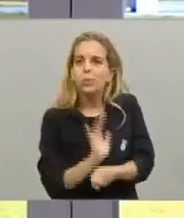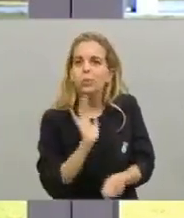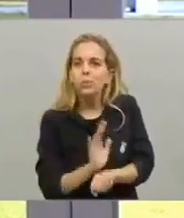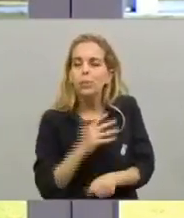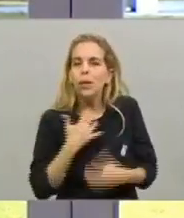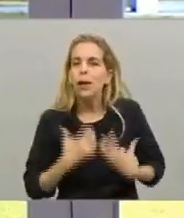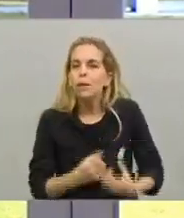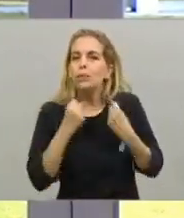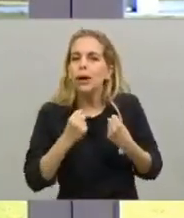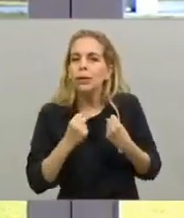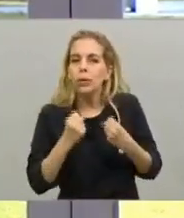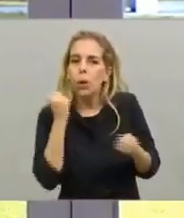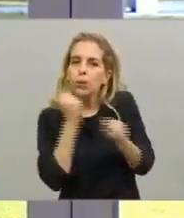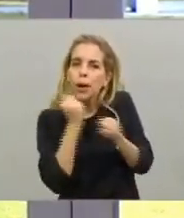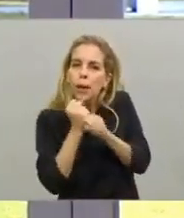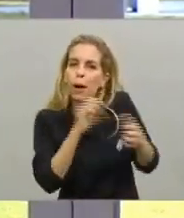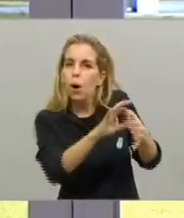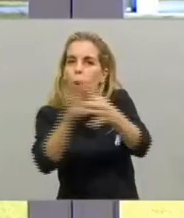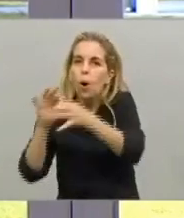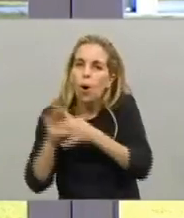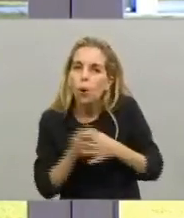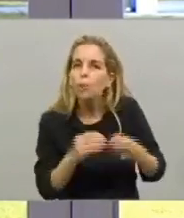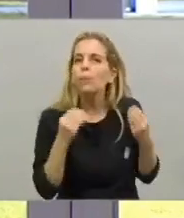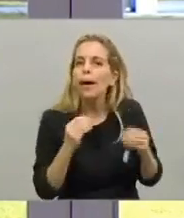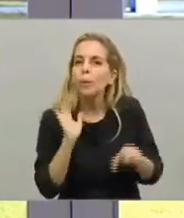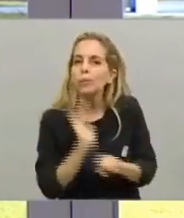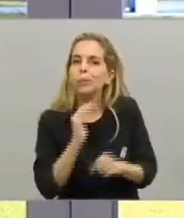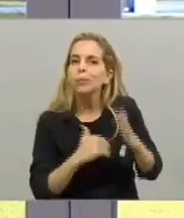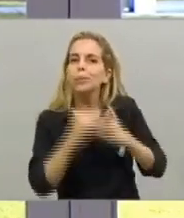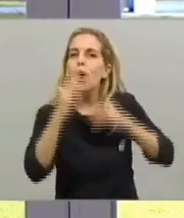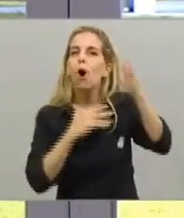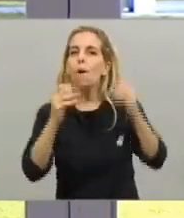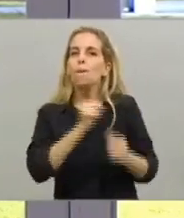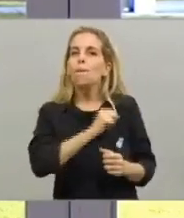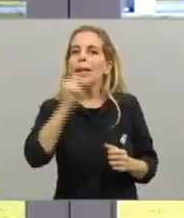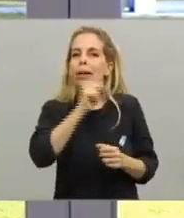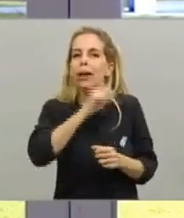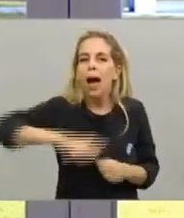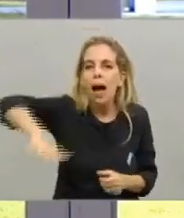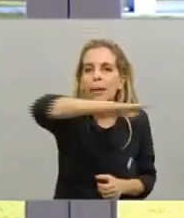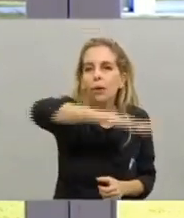colectivo para la construcción de la patria entre todas y todos.